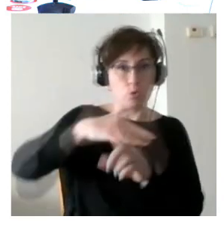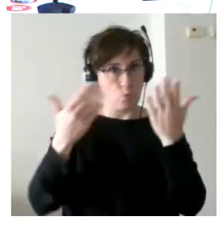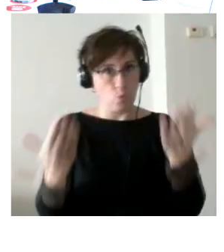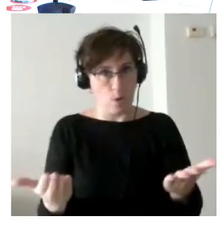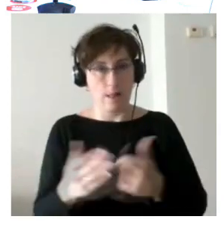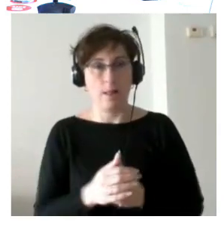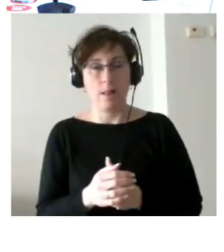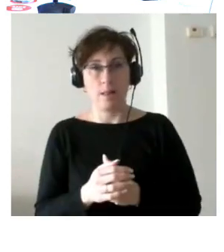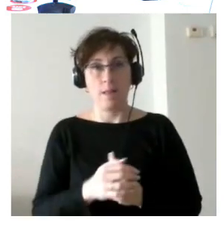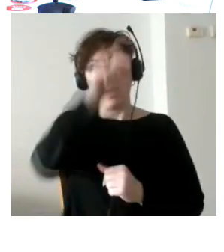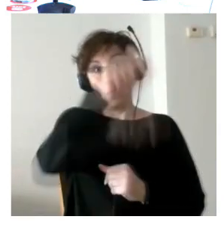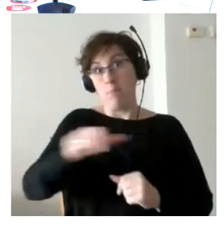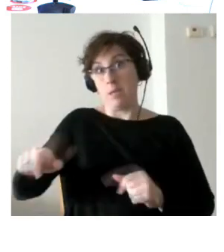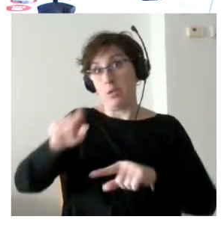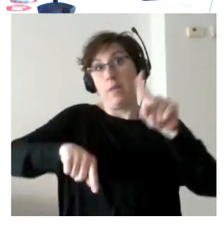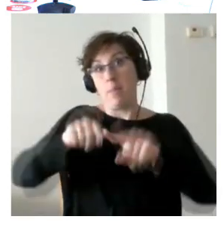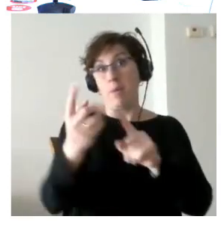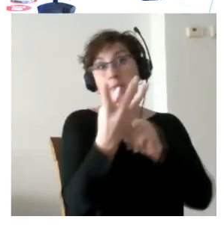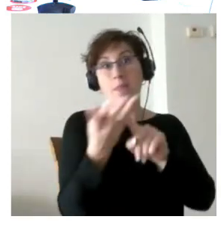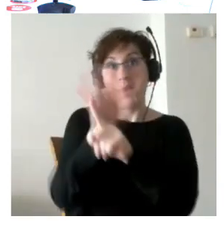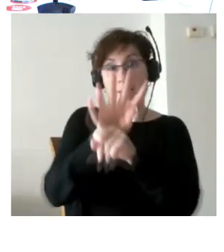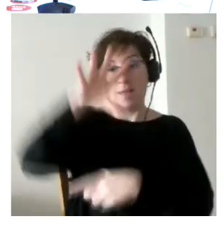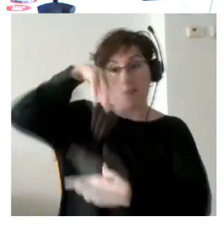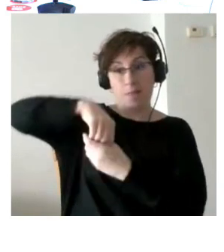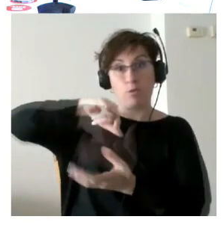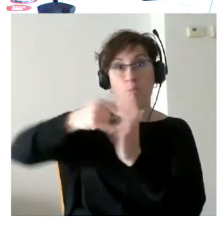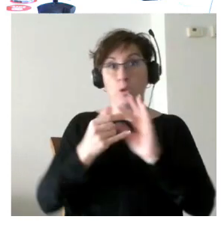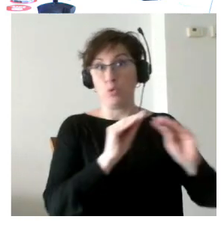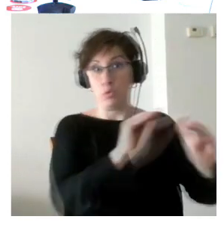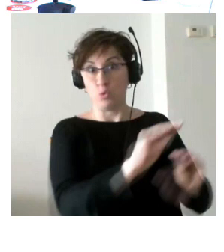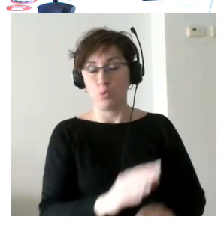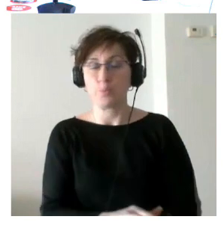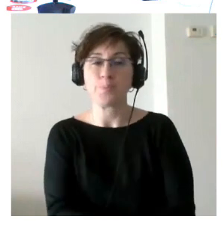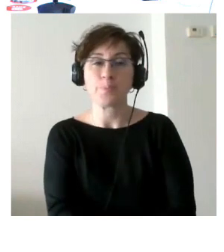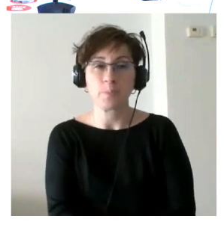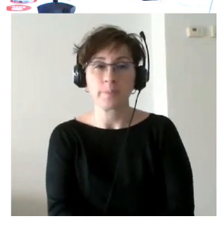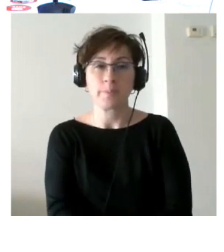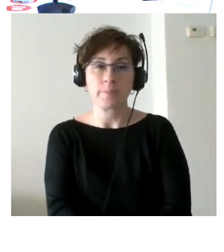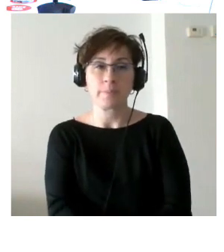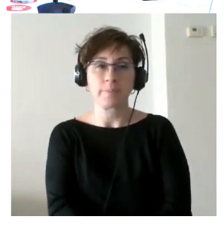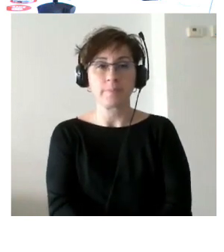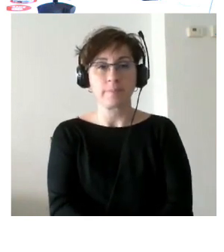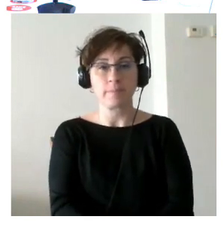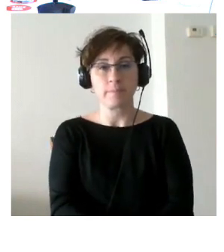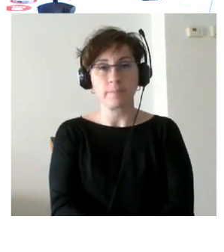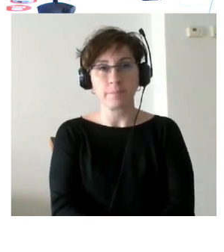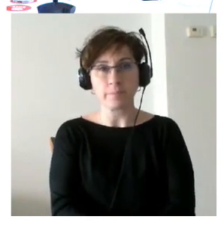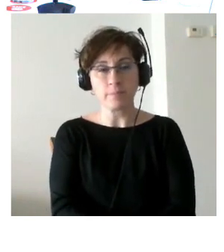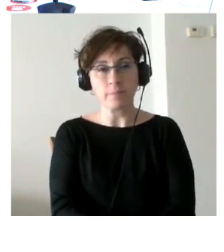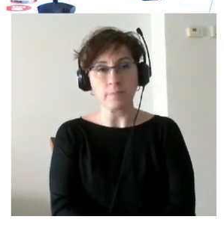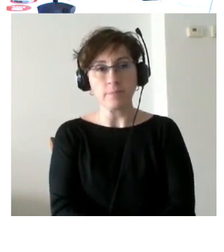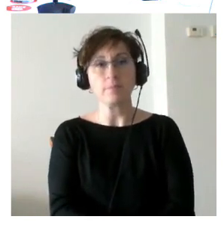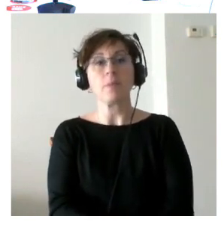que rodean el proyecto de vida de la persona que estamos apoyando El empleo personalizado